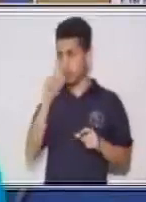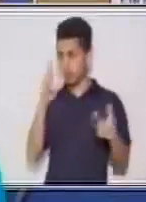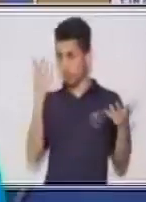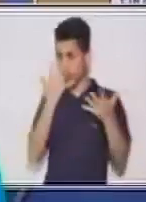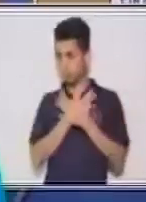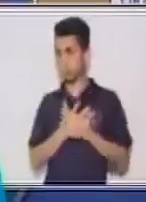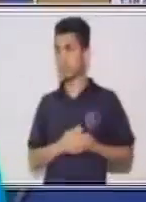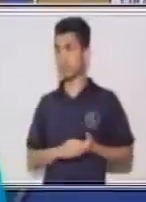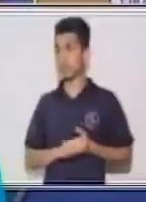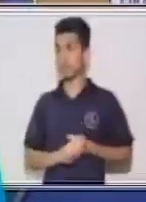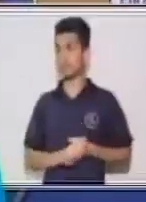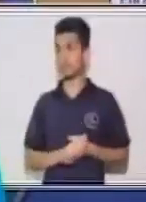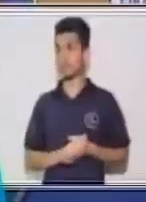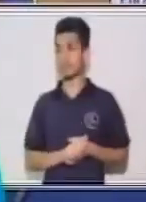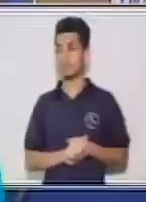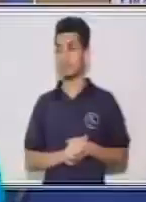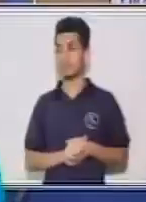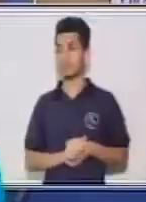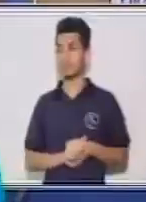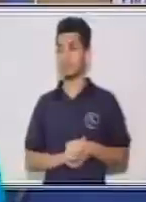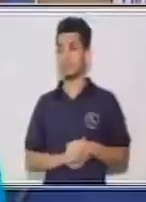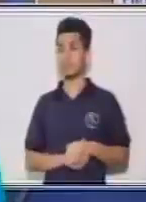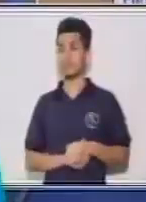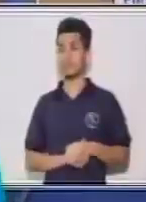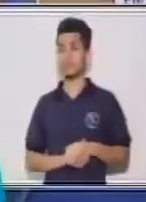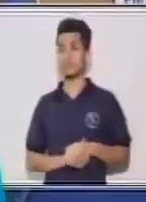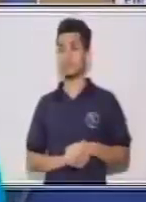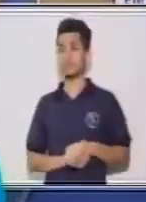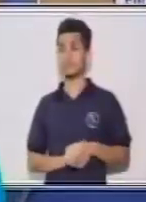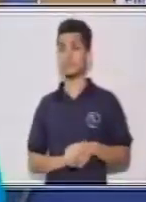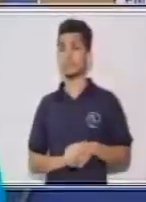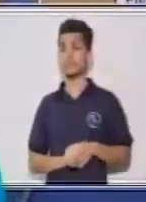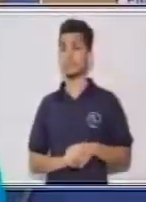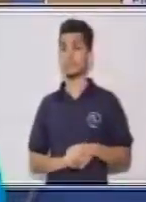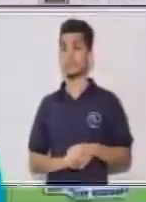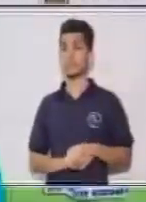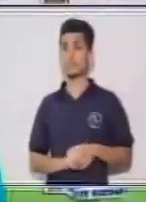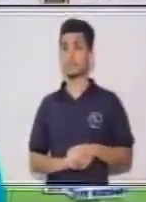Vamos a ponerle ese arriba que dice irregular para que lo tengas ahí.